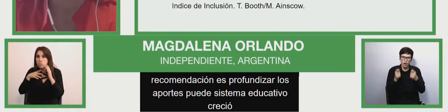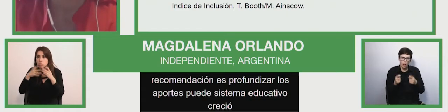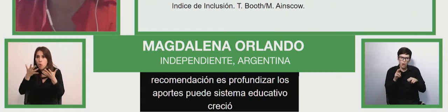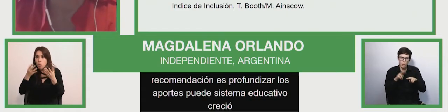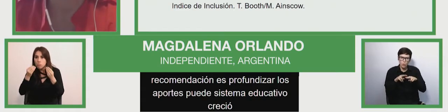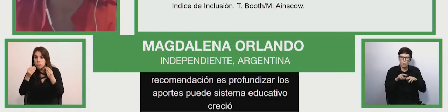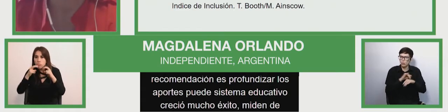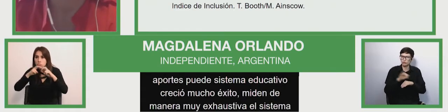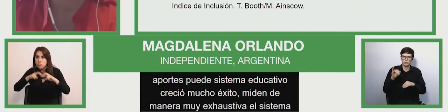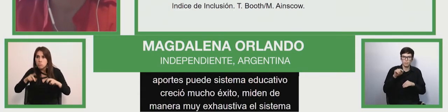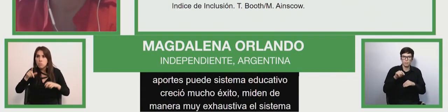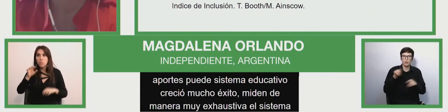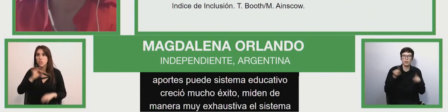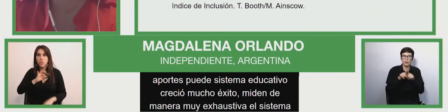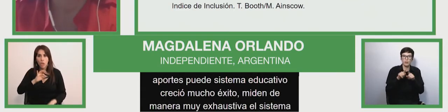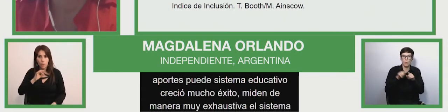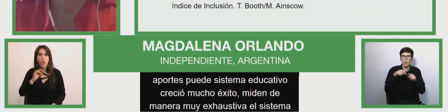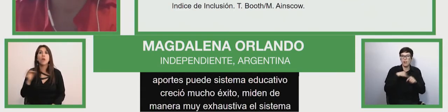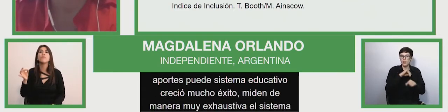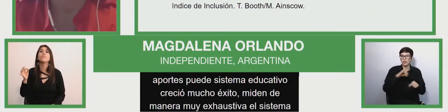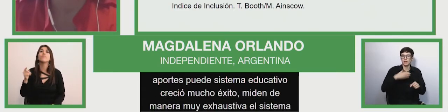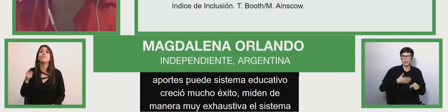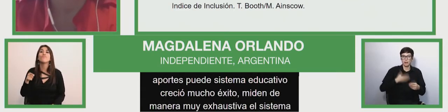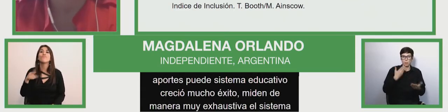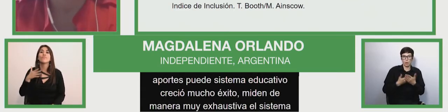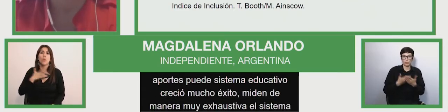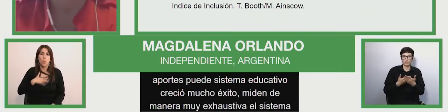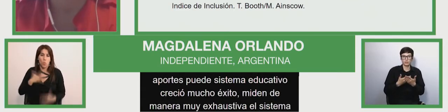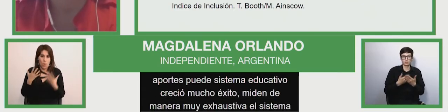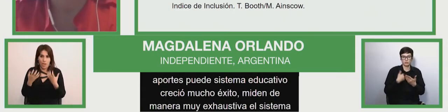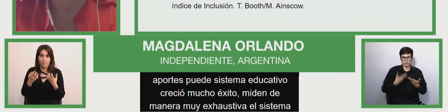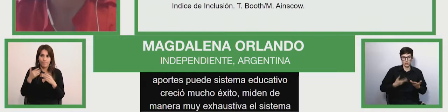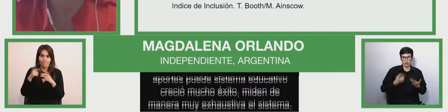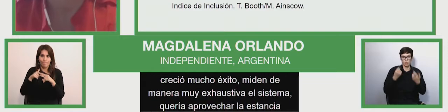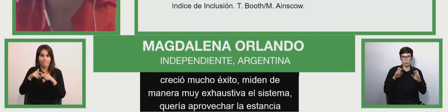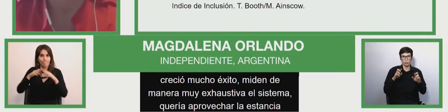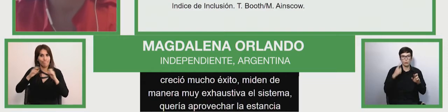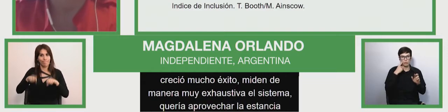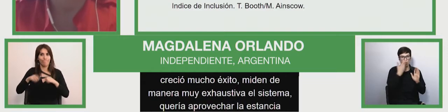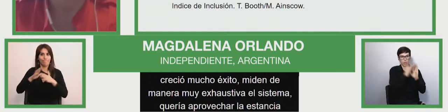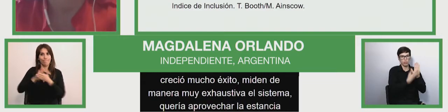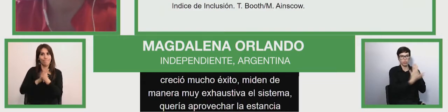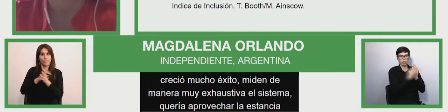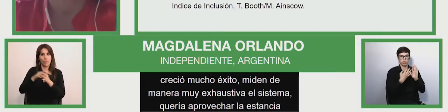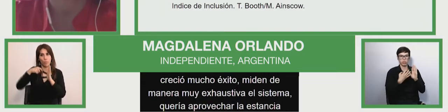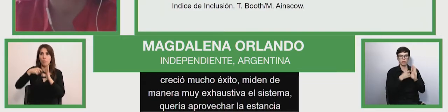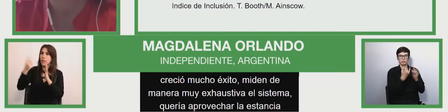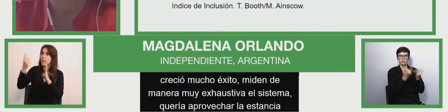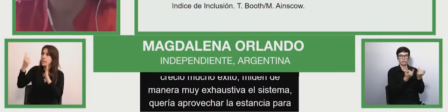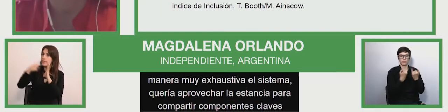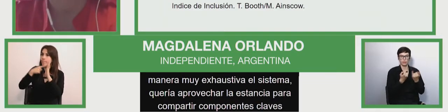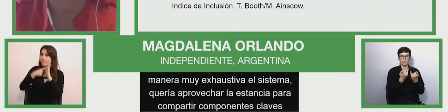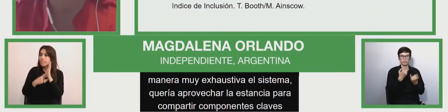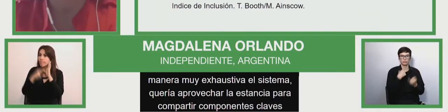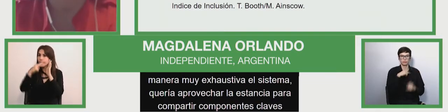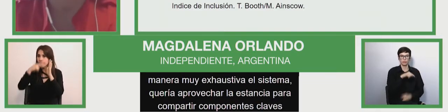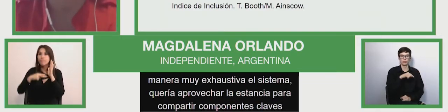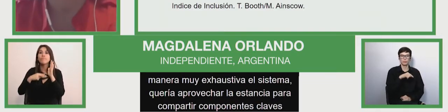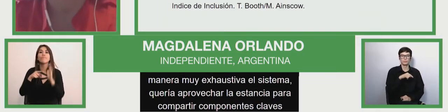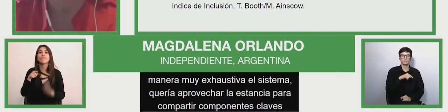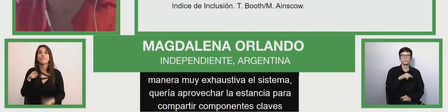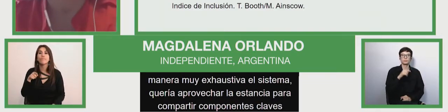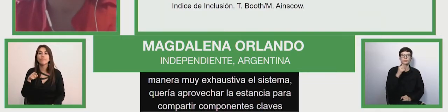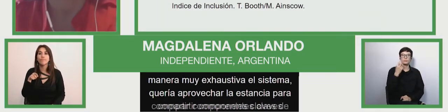y quería aprovechar la instancia para compartir algunos componentes claves de los que parte el sistema, estos están tomados de la Policy 322